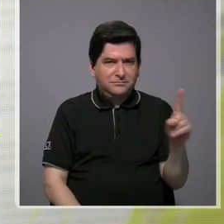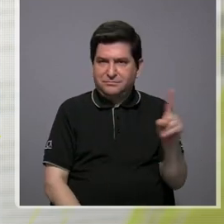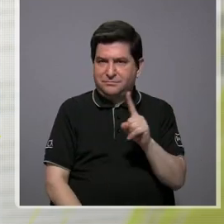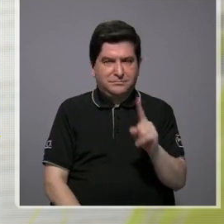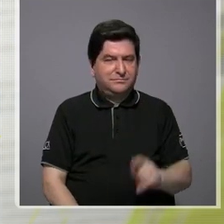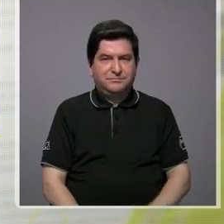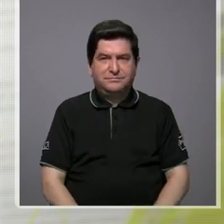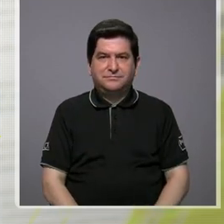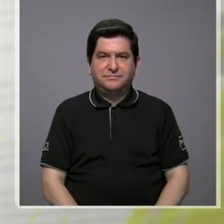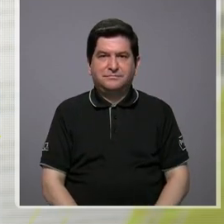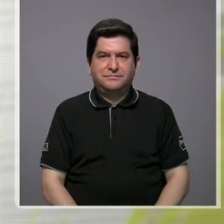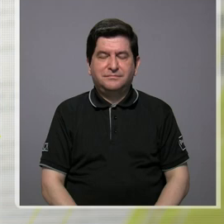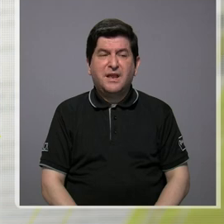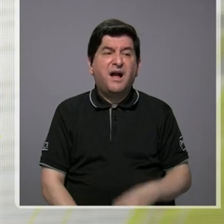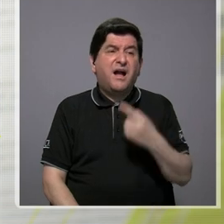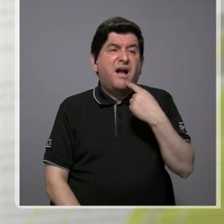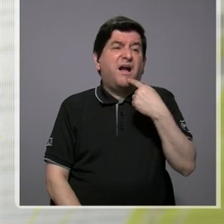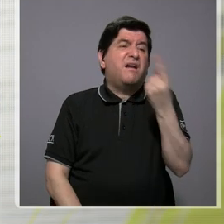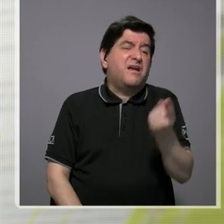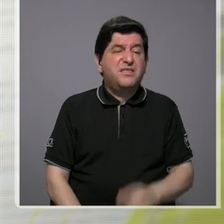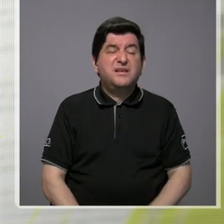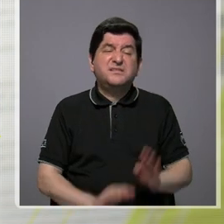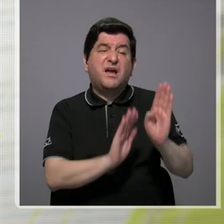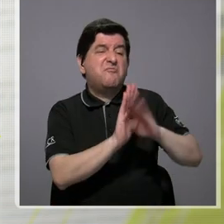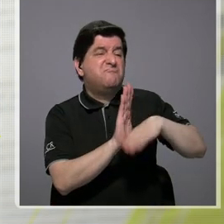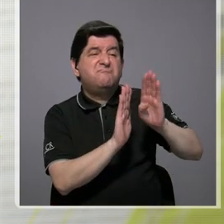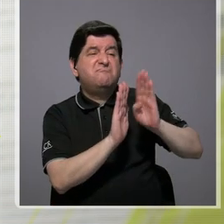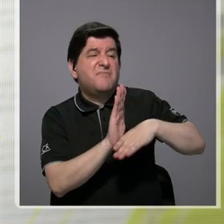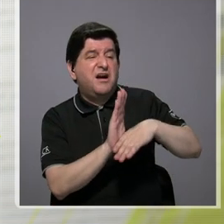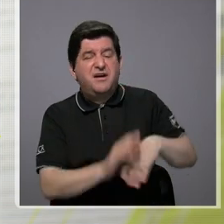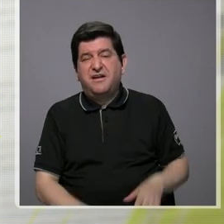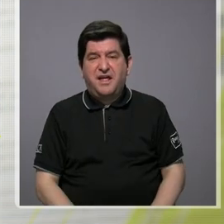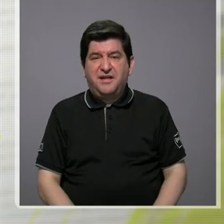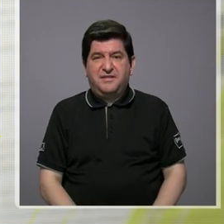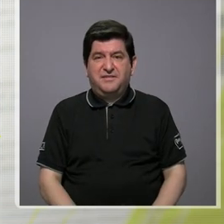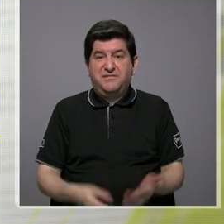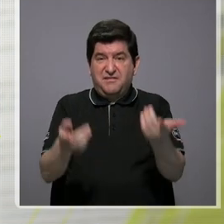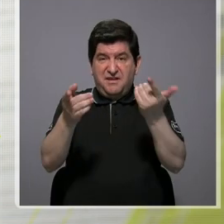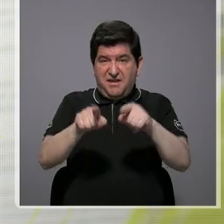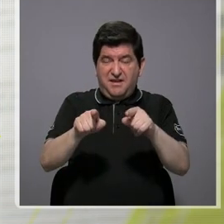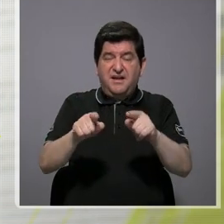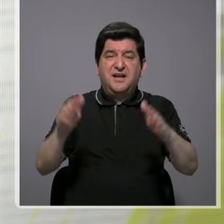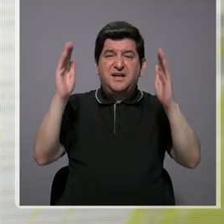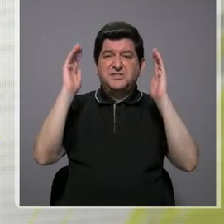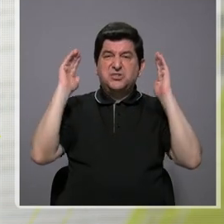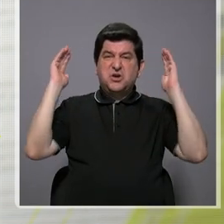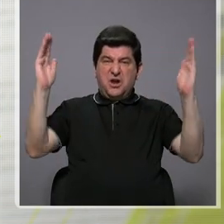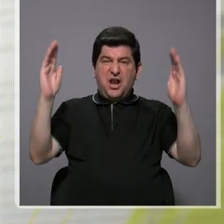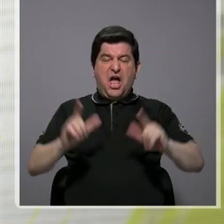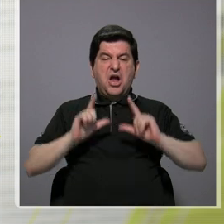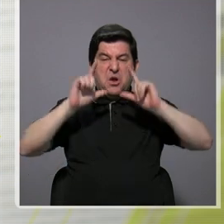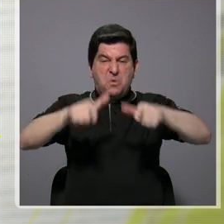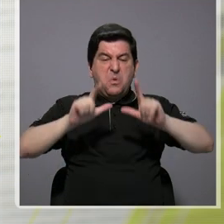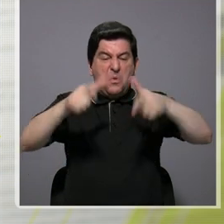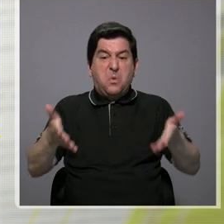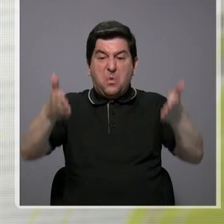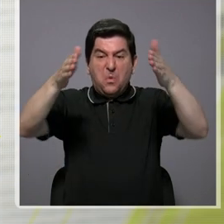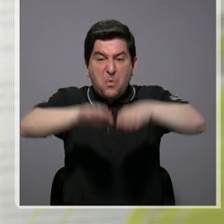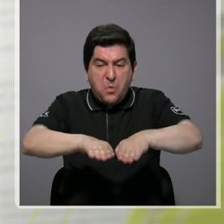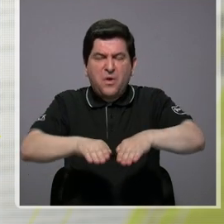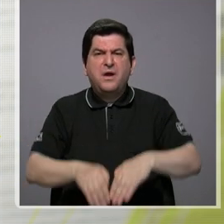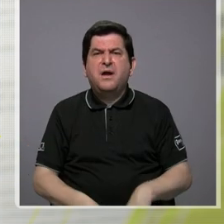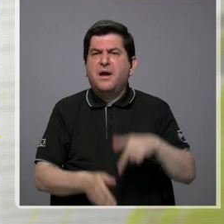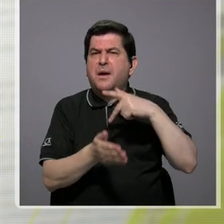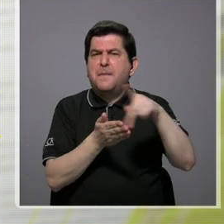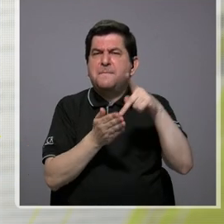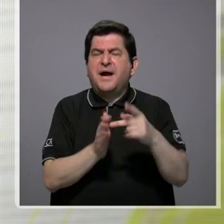dicen que es más barato los grandes rellenos sanitarios y quien paga los